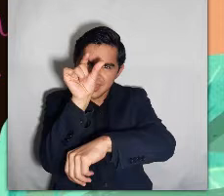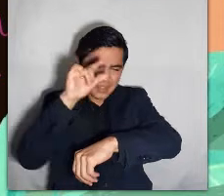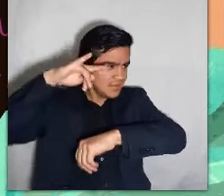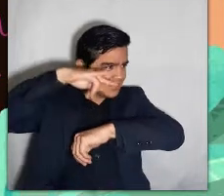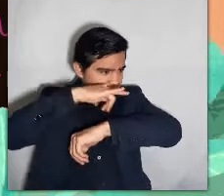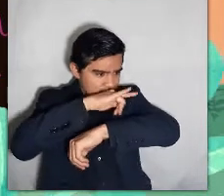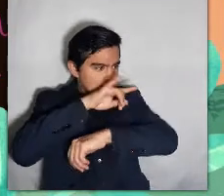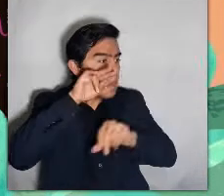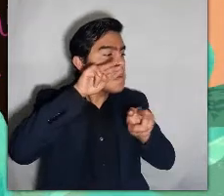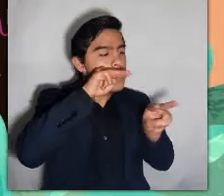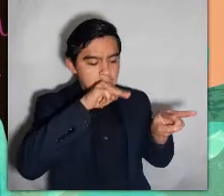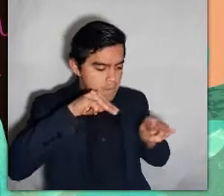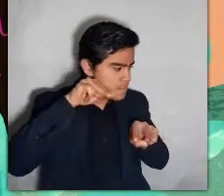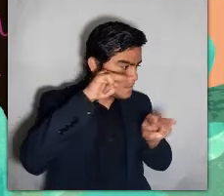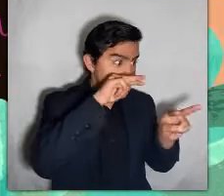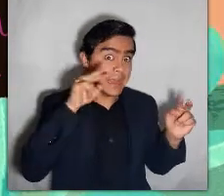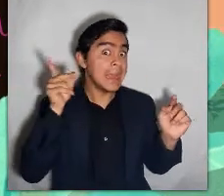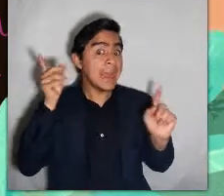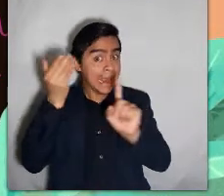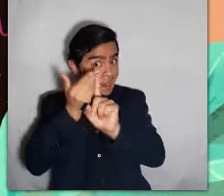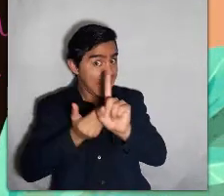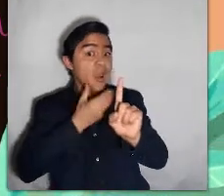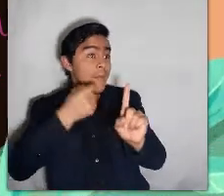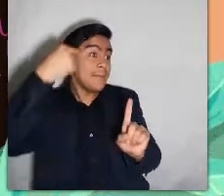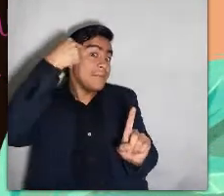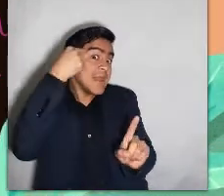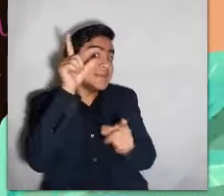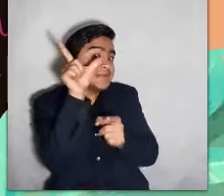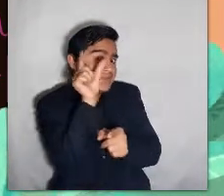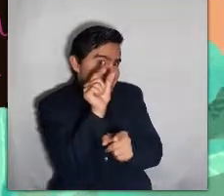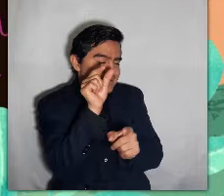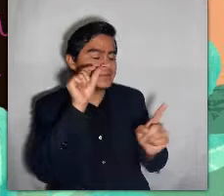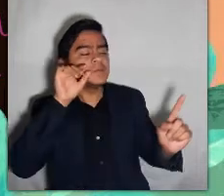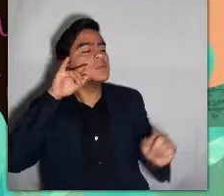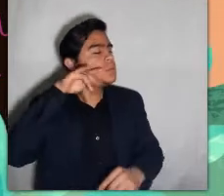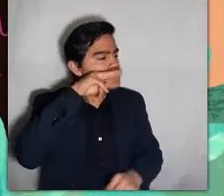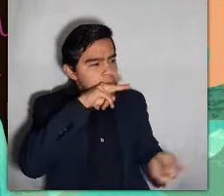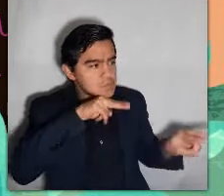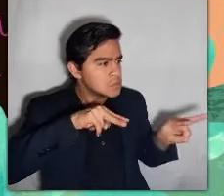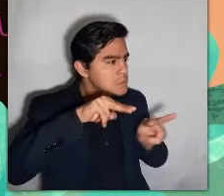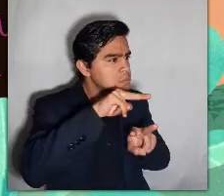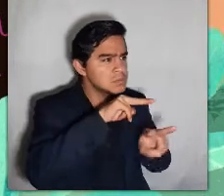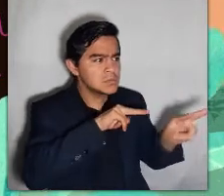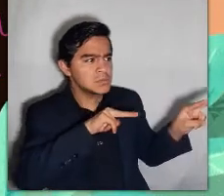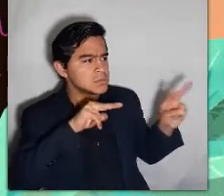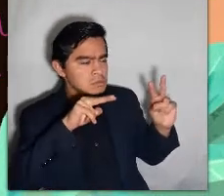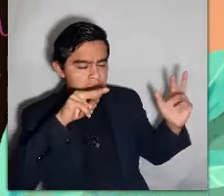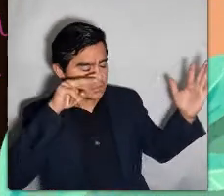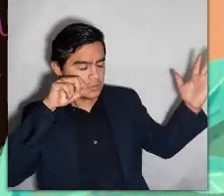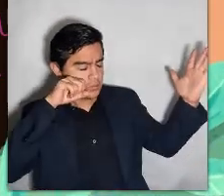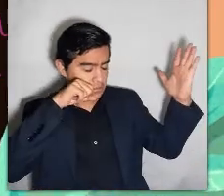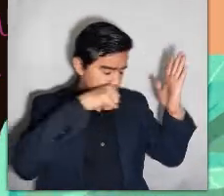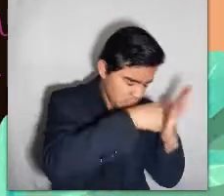buscando con la mirada clavada en el suelo a las babosas de Carlota, imaginando que serían cosas diminutas, cuando